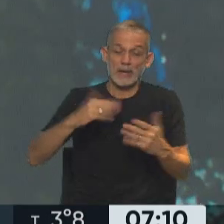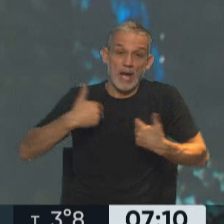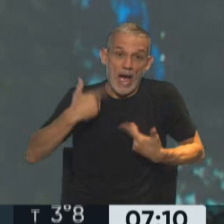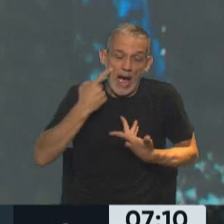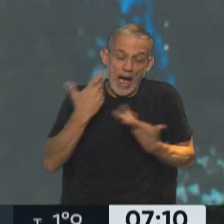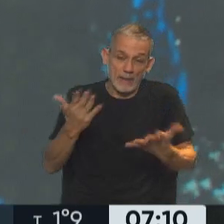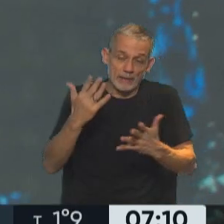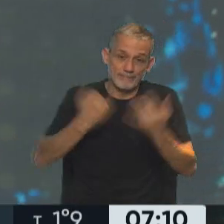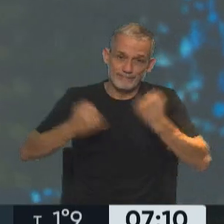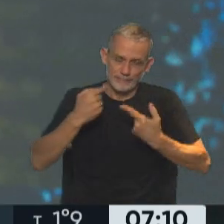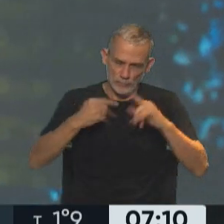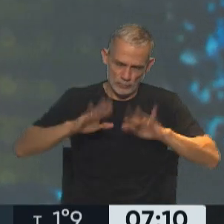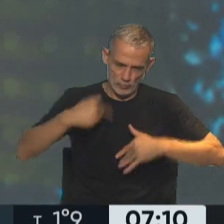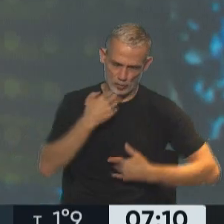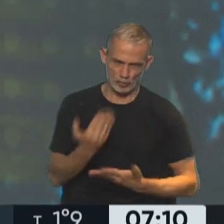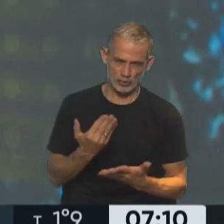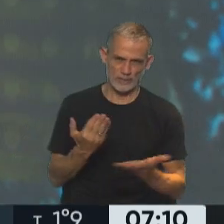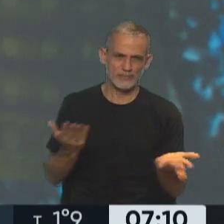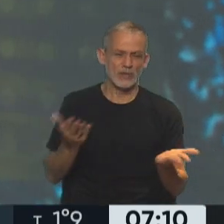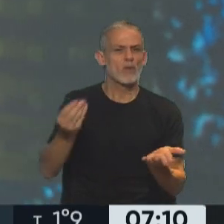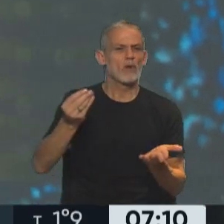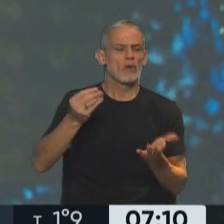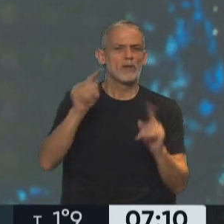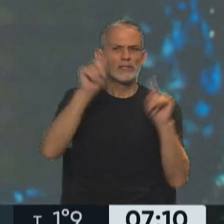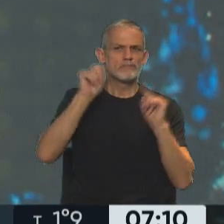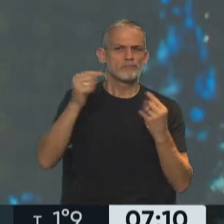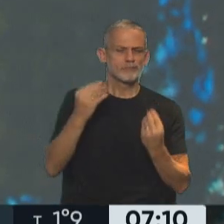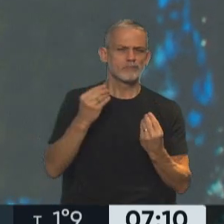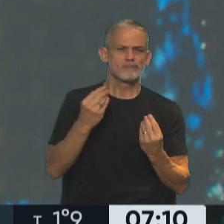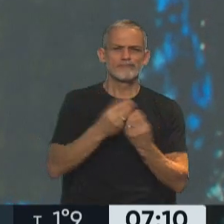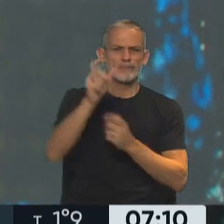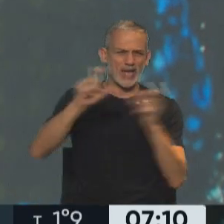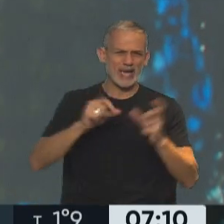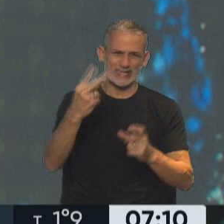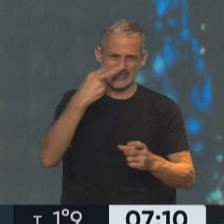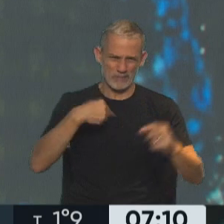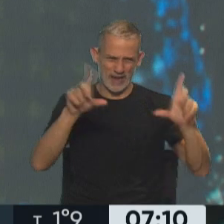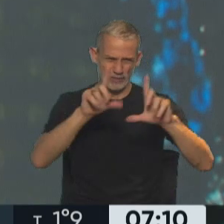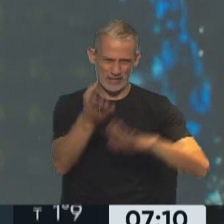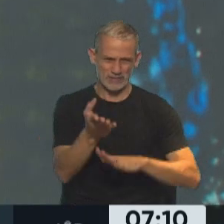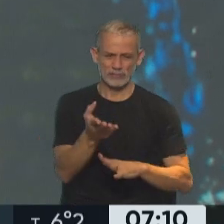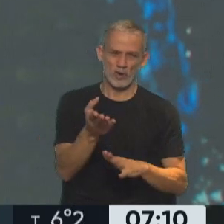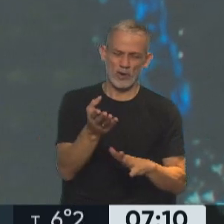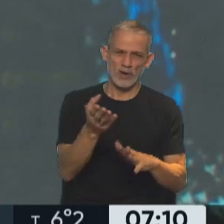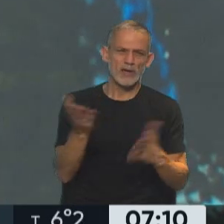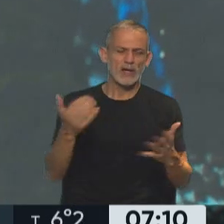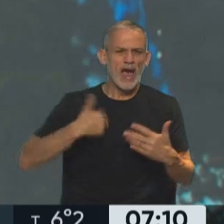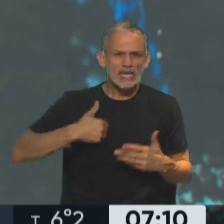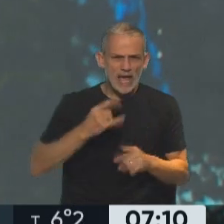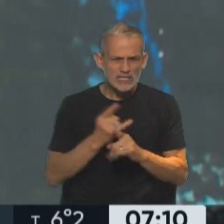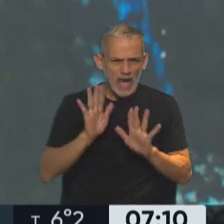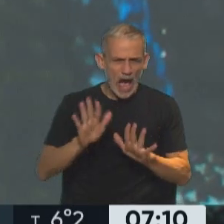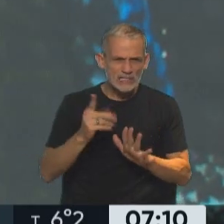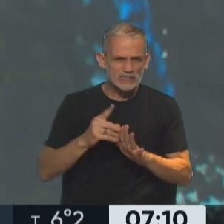a ver si hay una explicación. Yo creo que es un interrogante que tiene mucha gente que nos está mirando, que tiene la sociedad en sí. Argentina siempre